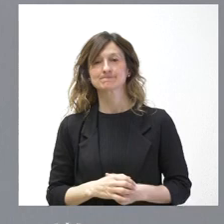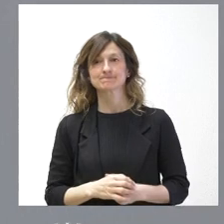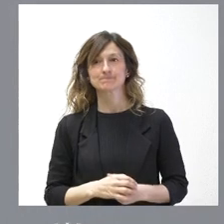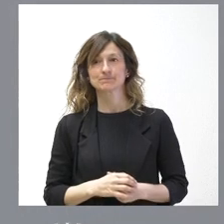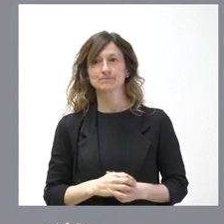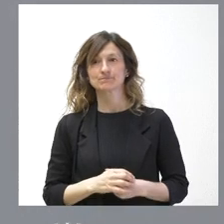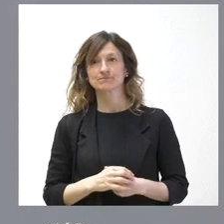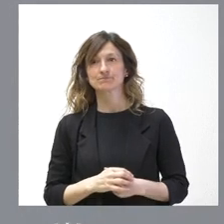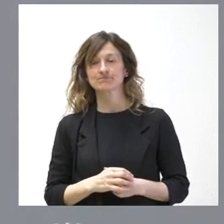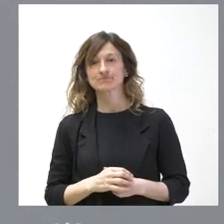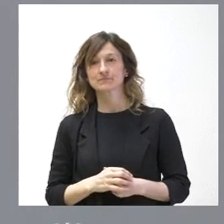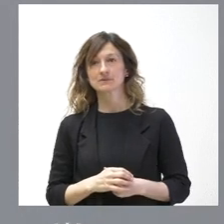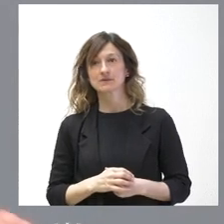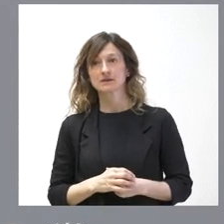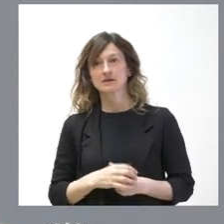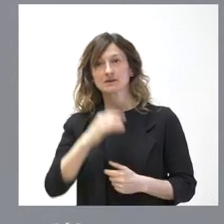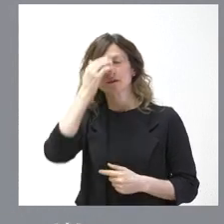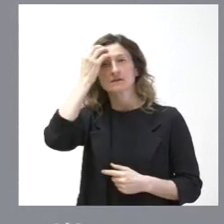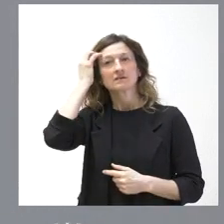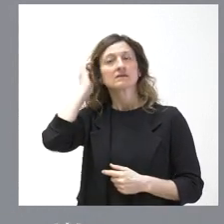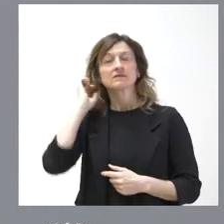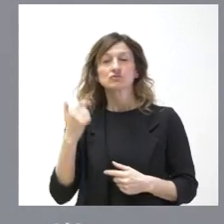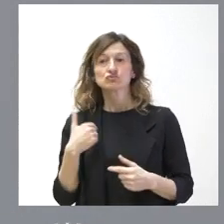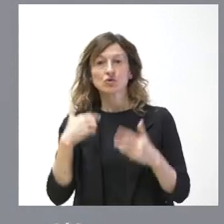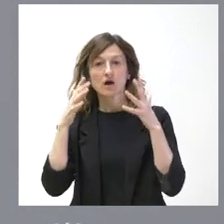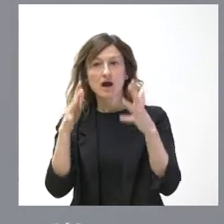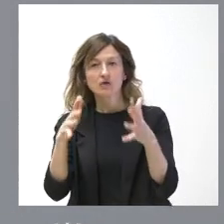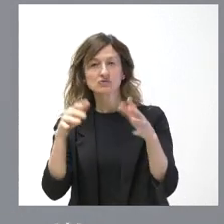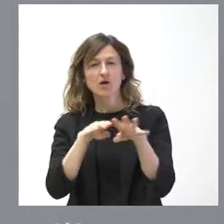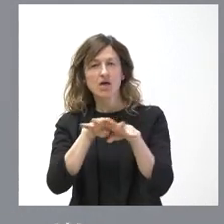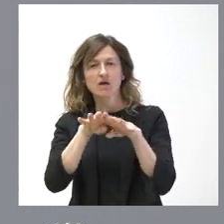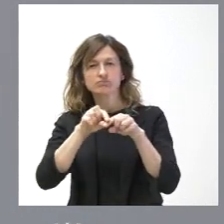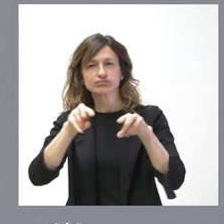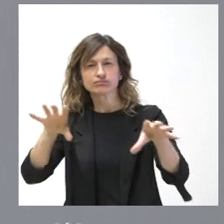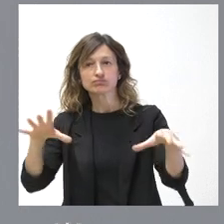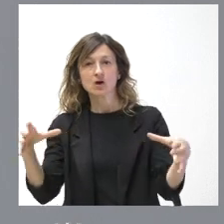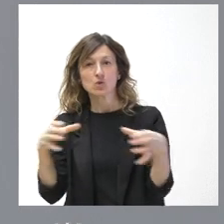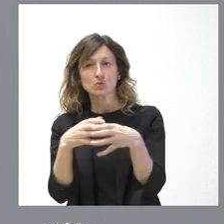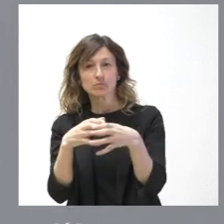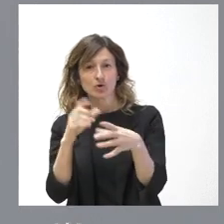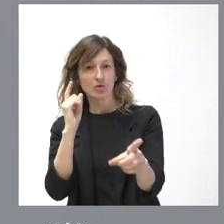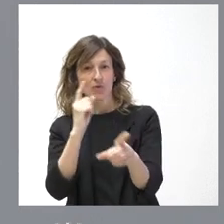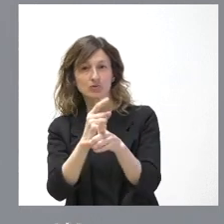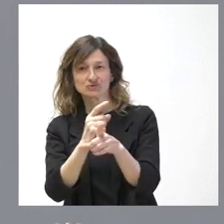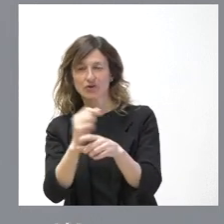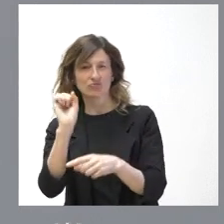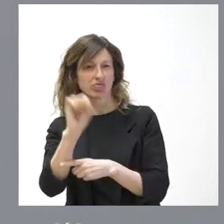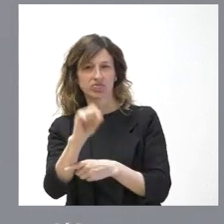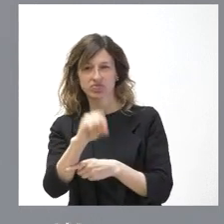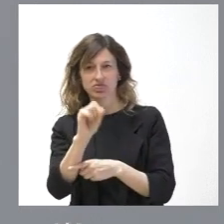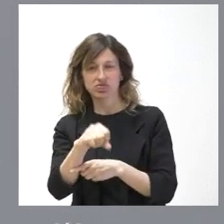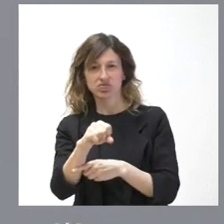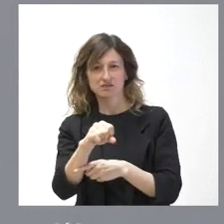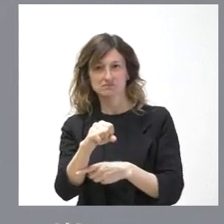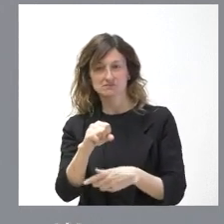Yo, como recomendación, no hagan mucho caso de los bulos de la oposición en Castilla y León. Y, si tienen